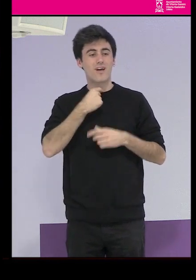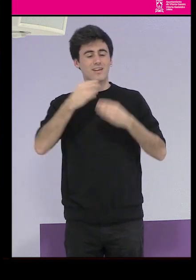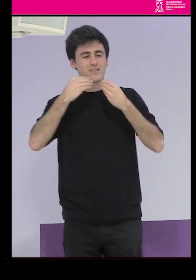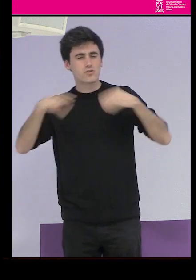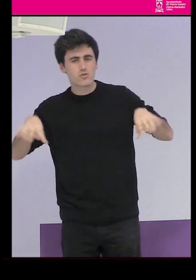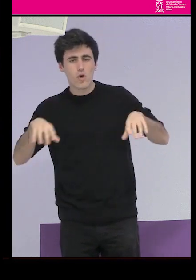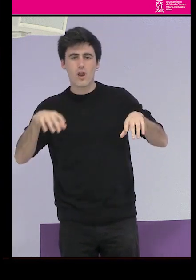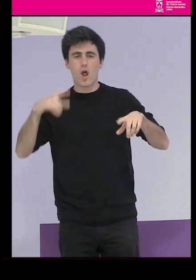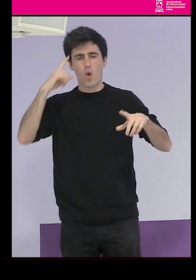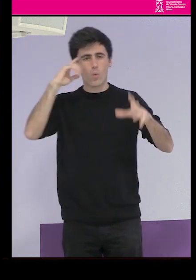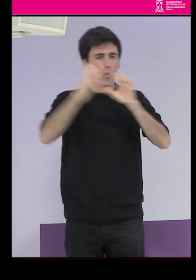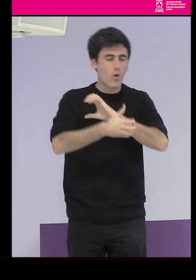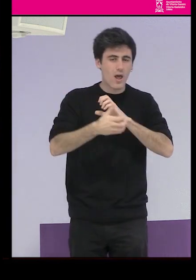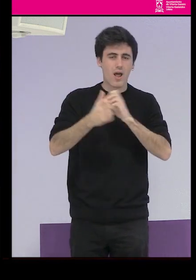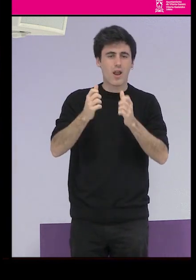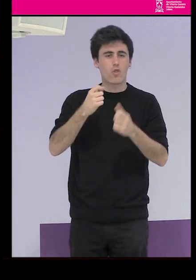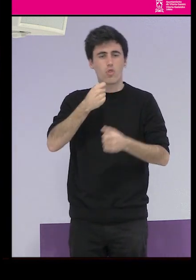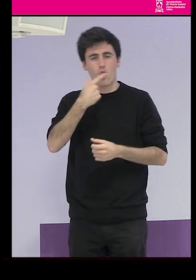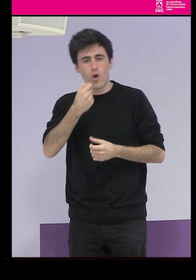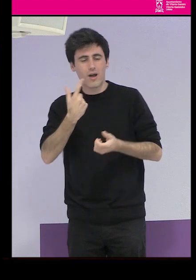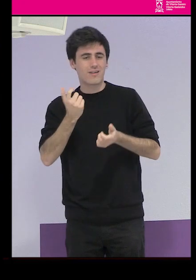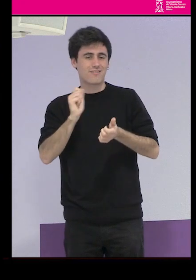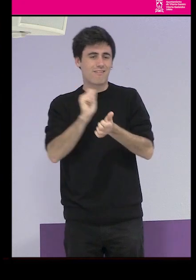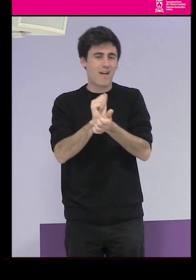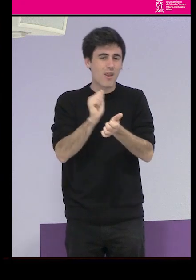cárcel, en fin, es una inquieta ella.